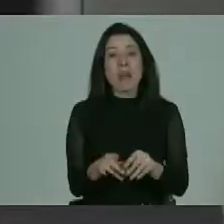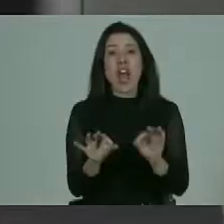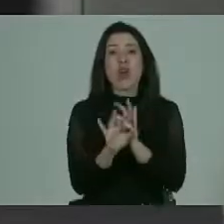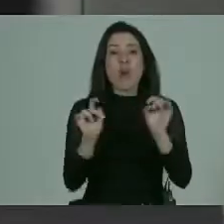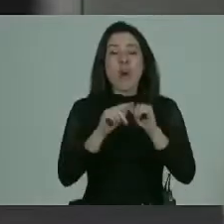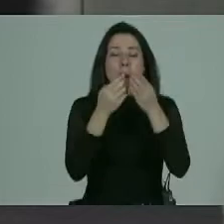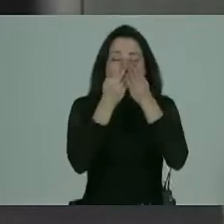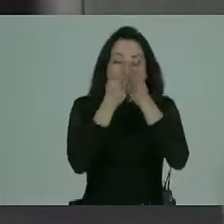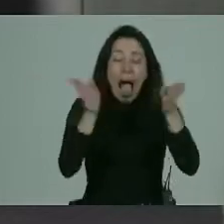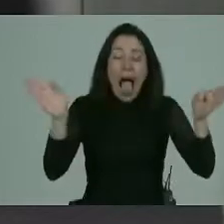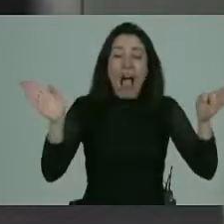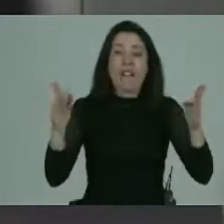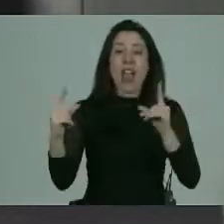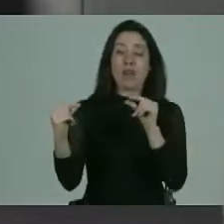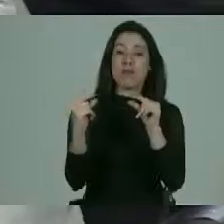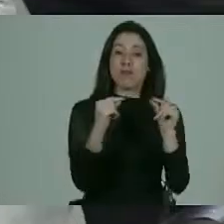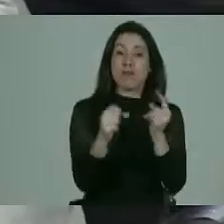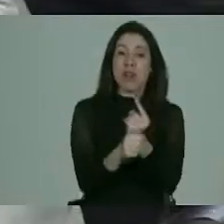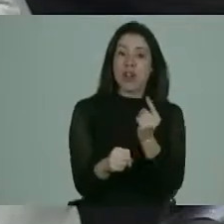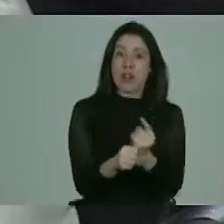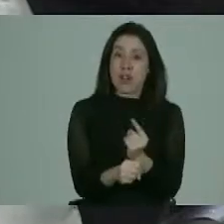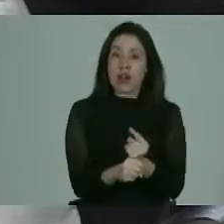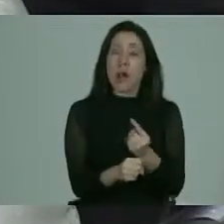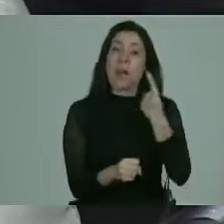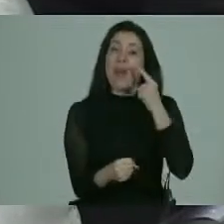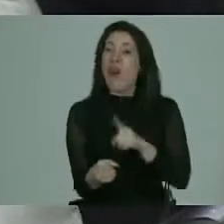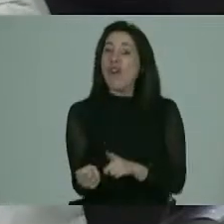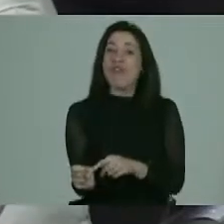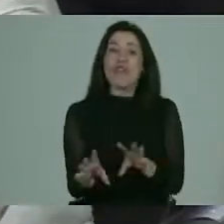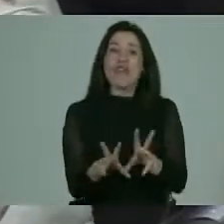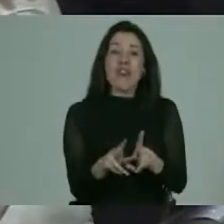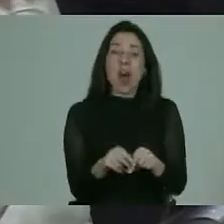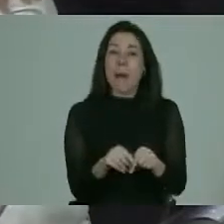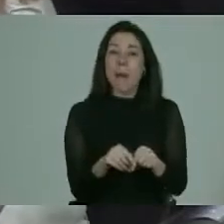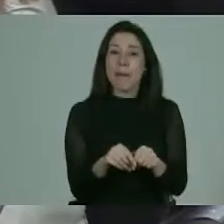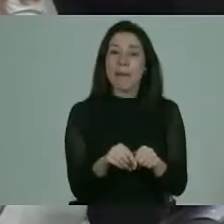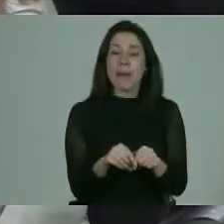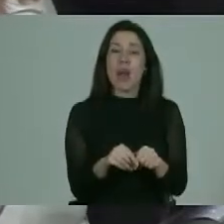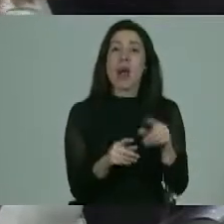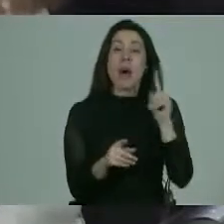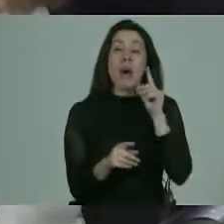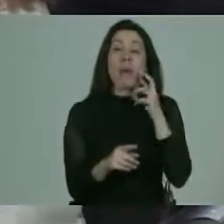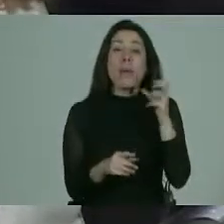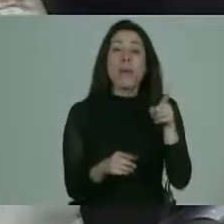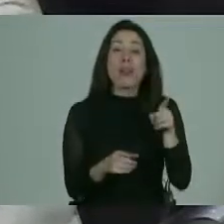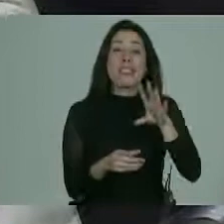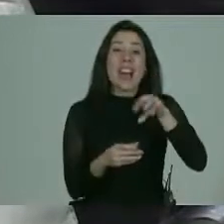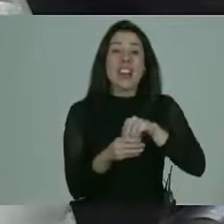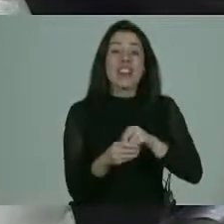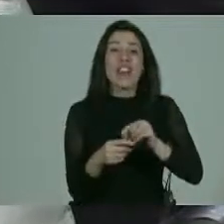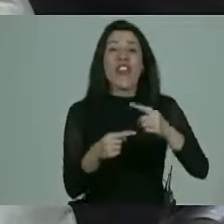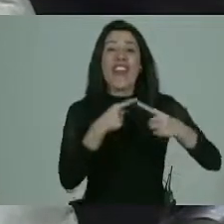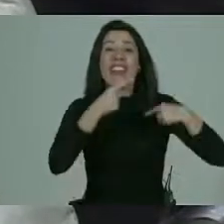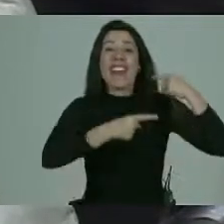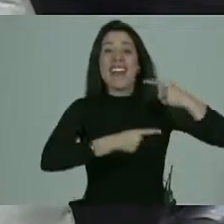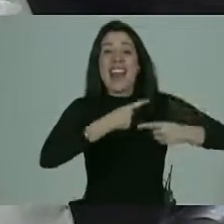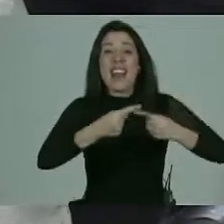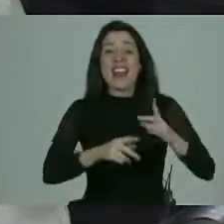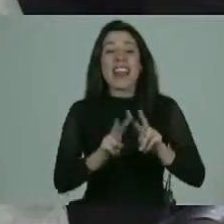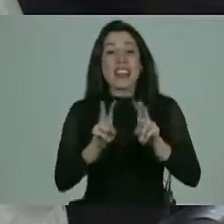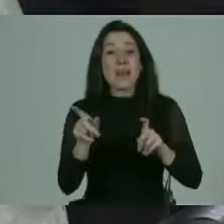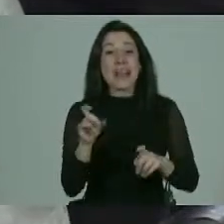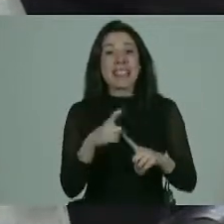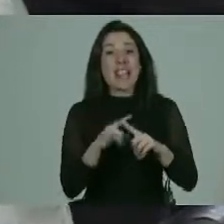se va a abrir al diálogo hay que abrir al diálogo pero la familia porque viene de una como de una generación en que la